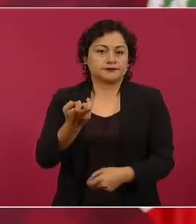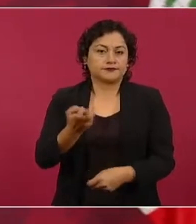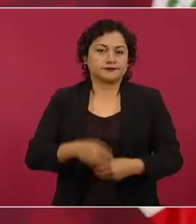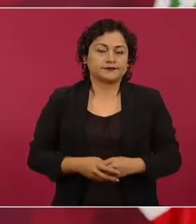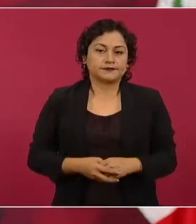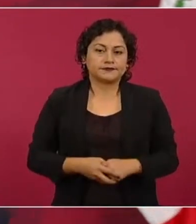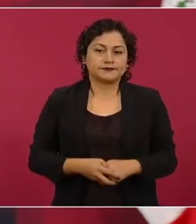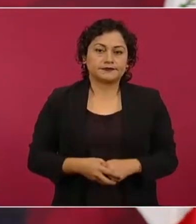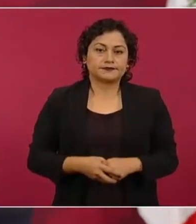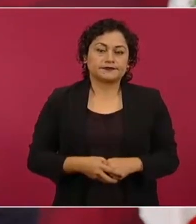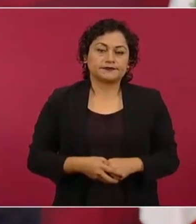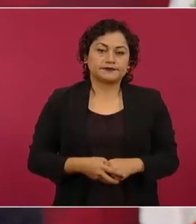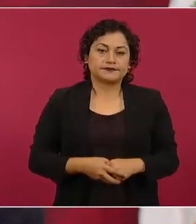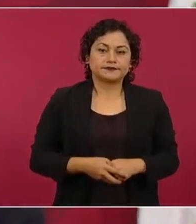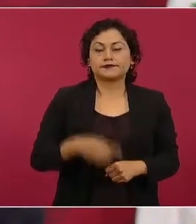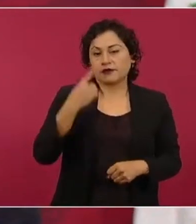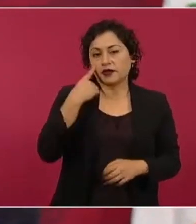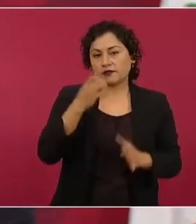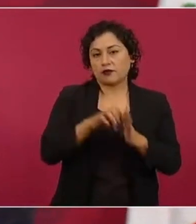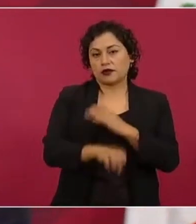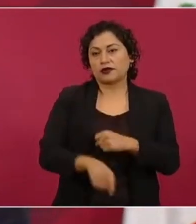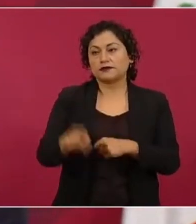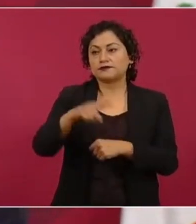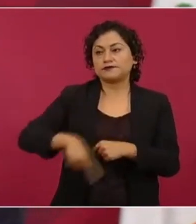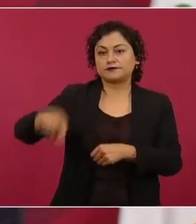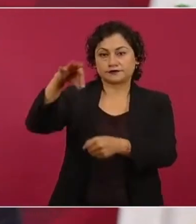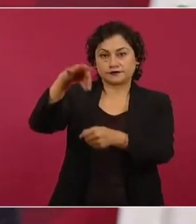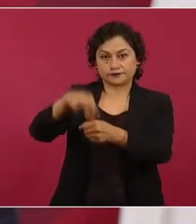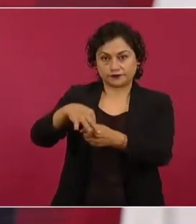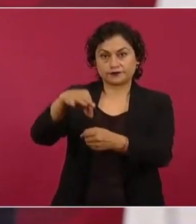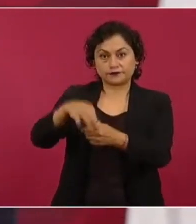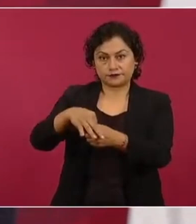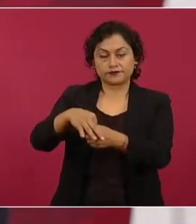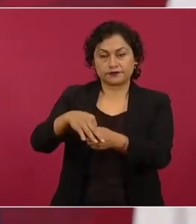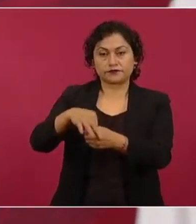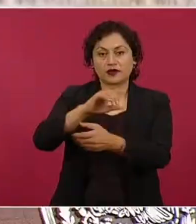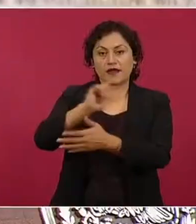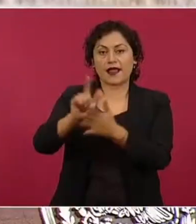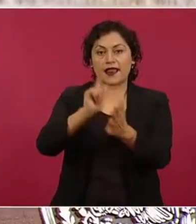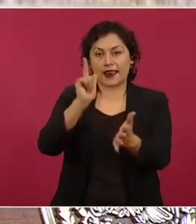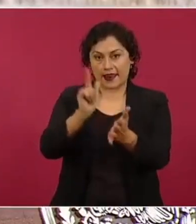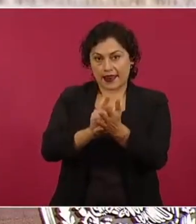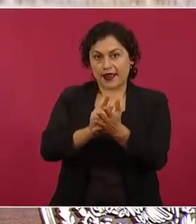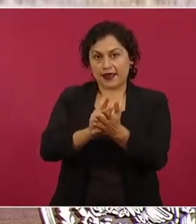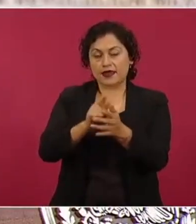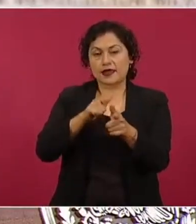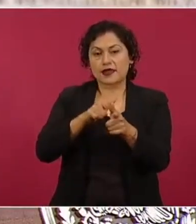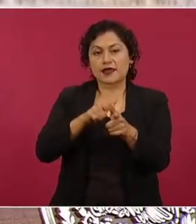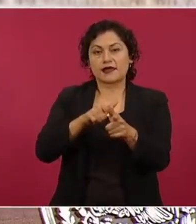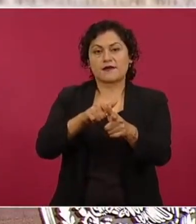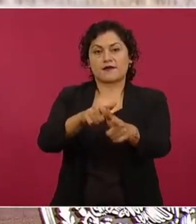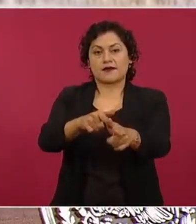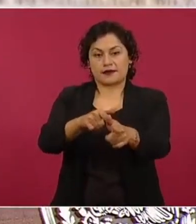si se mantenían, había que votar no. Y esto se